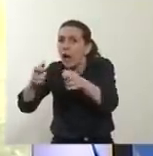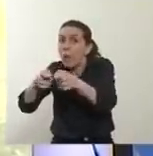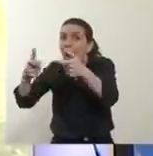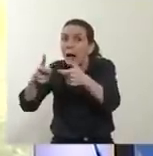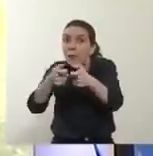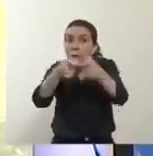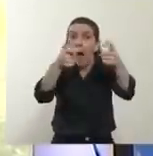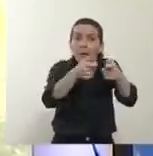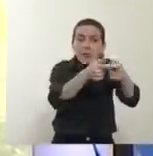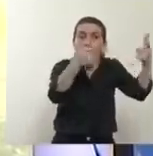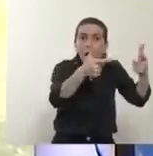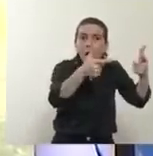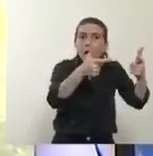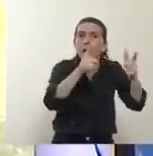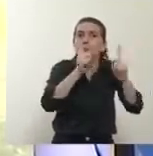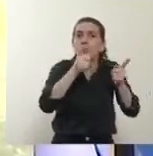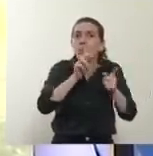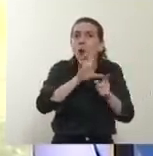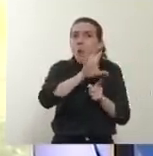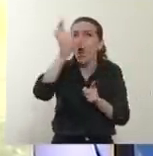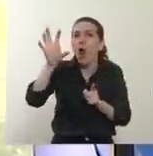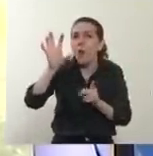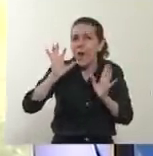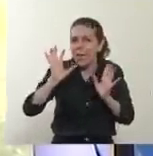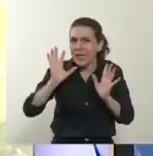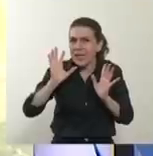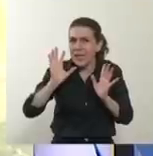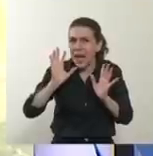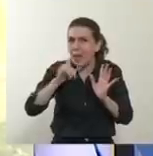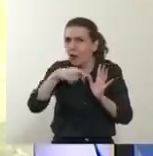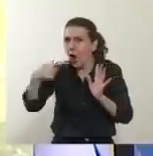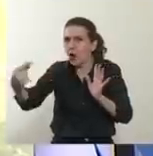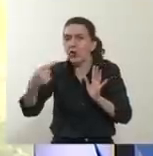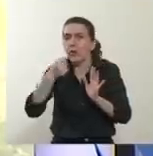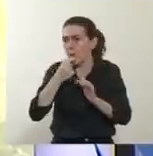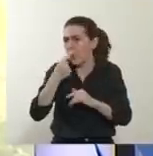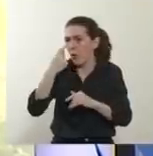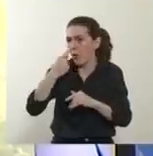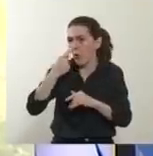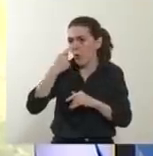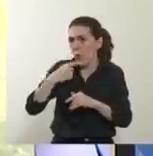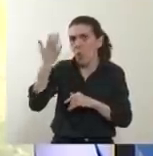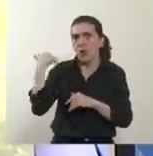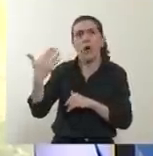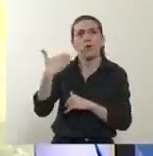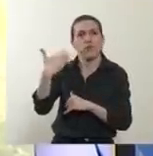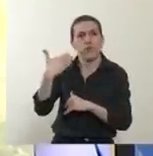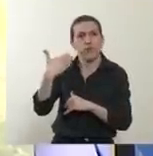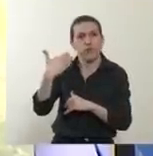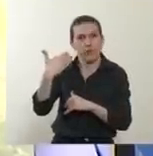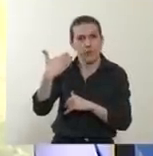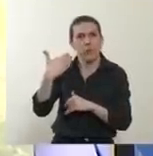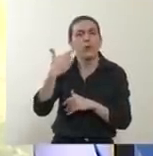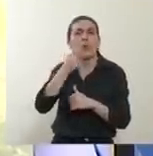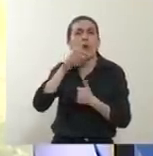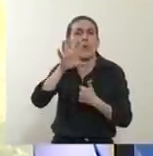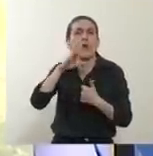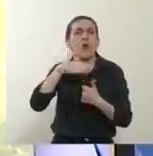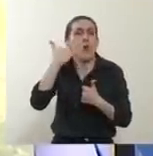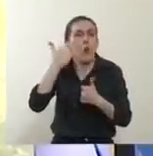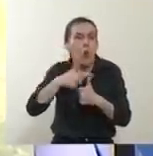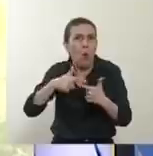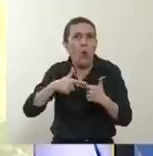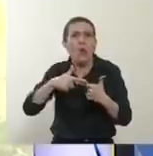interior del país. Hablamos la última vez que nos vimos de provincias como Jujuy, de